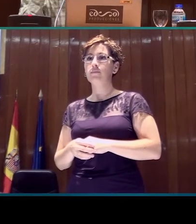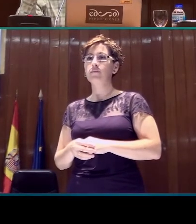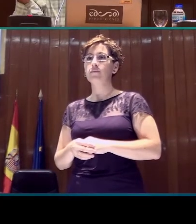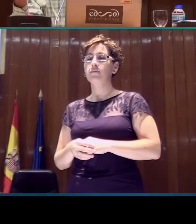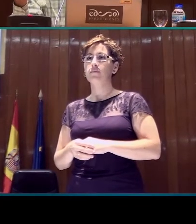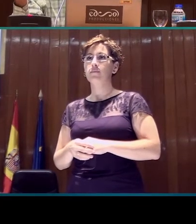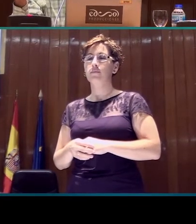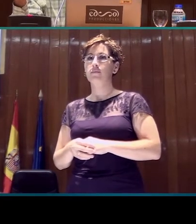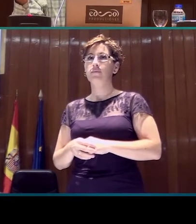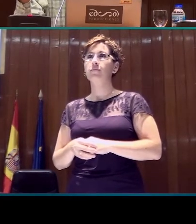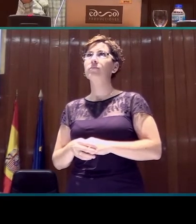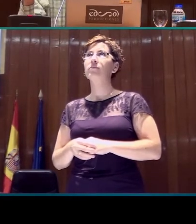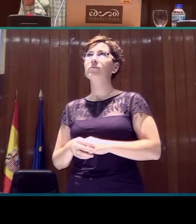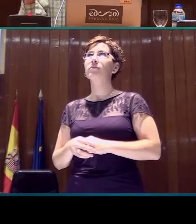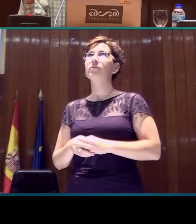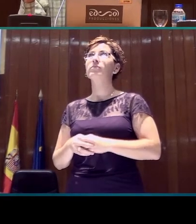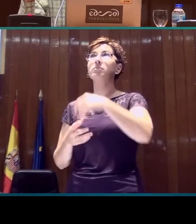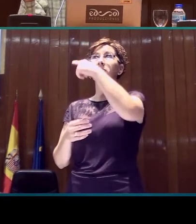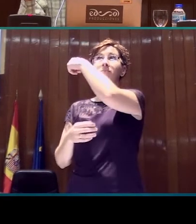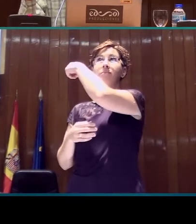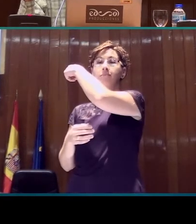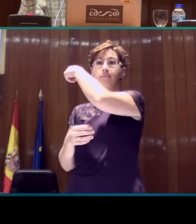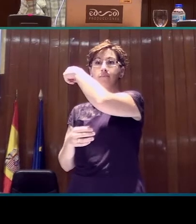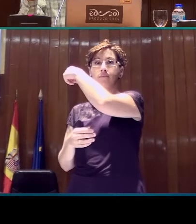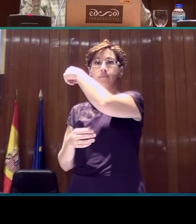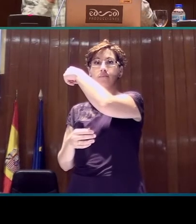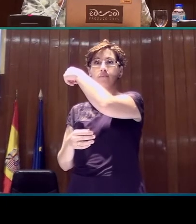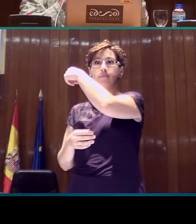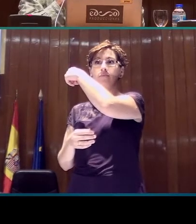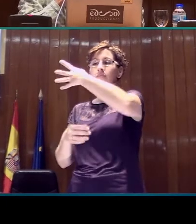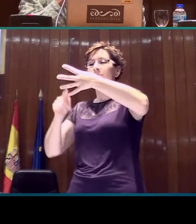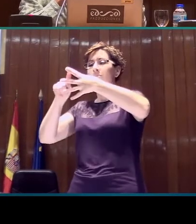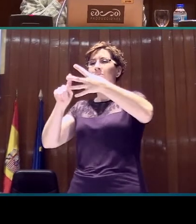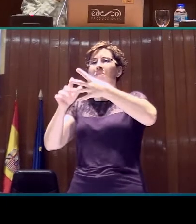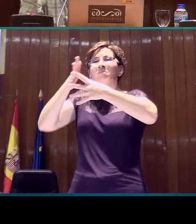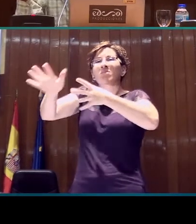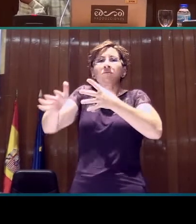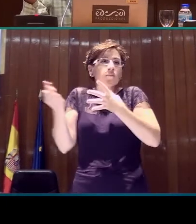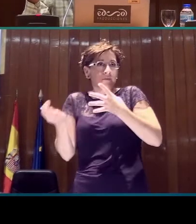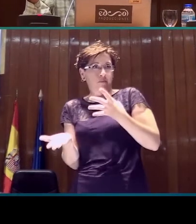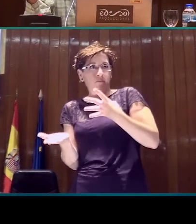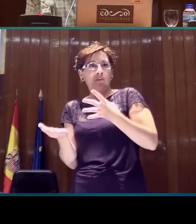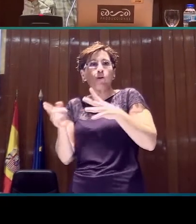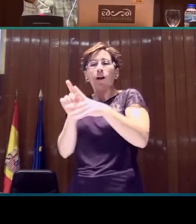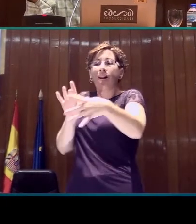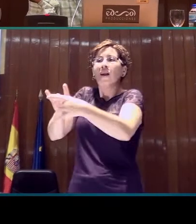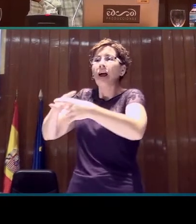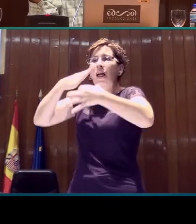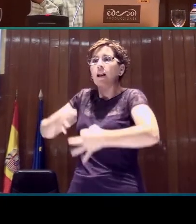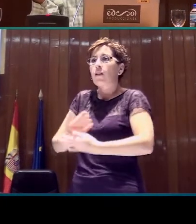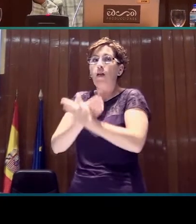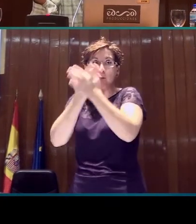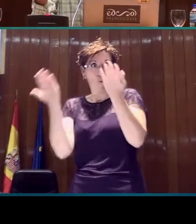Pero, ¿a qué elementos se refiere cada uno de los dedos? ¿A qué otra realidad se refieren? Bueno, pues ahí